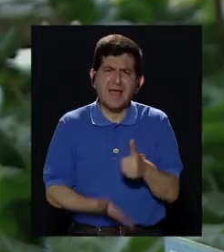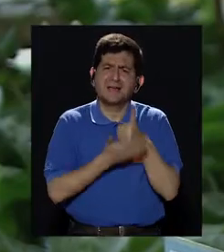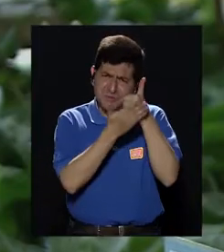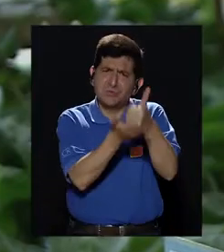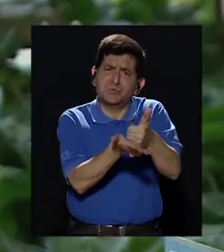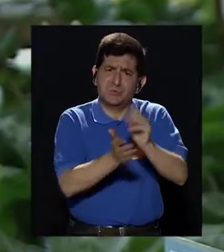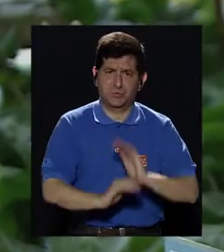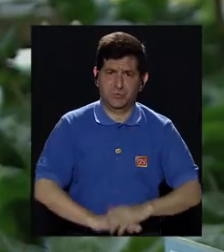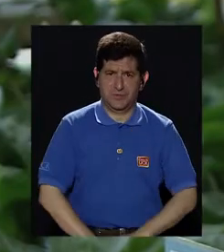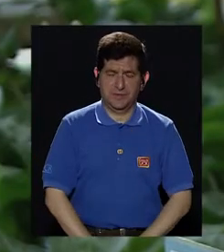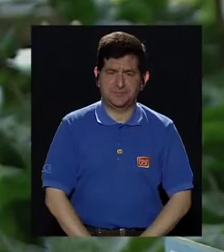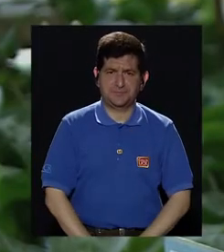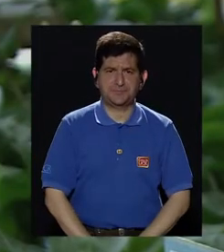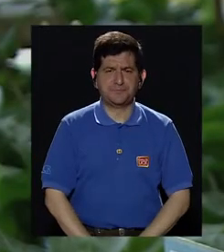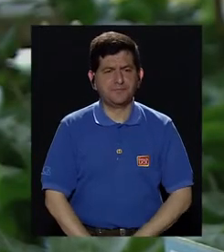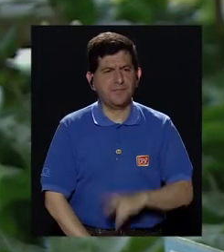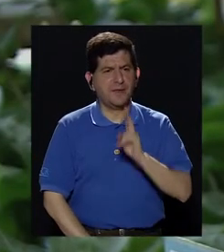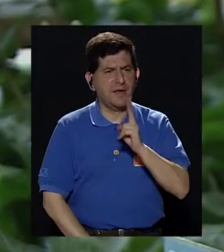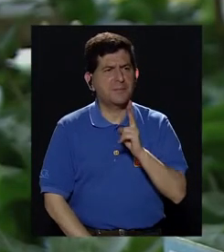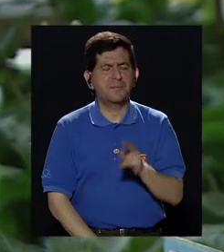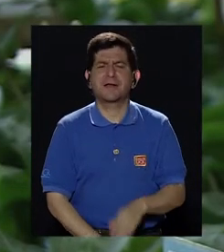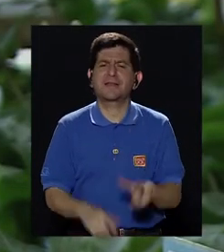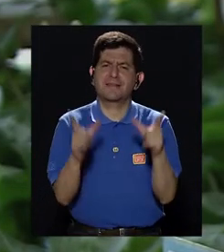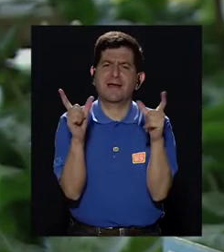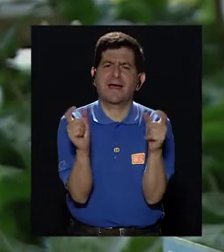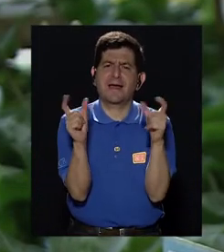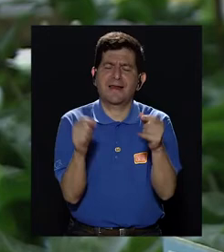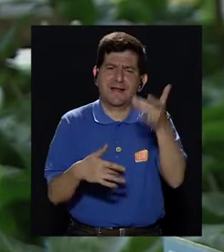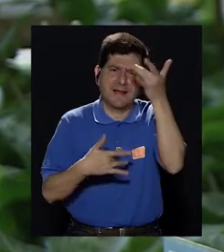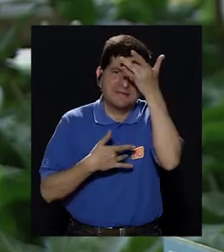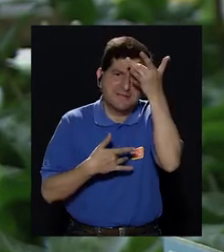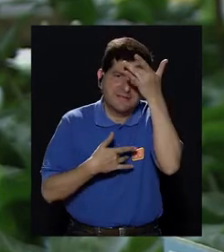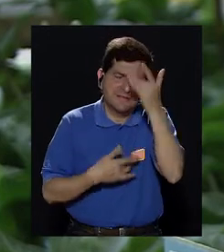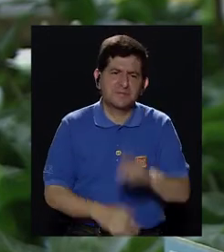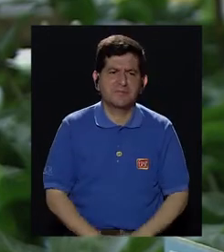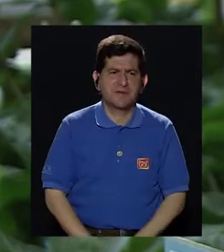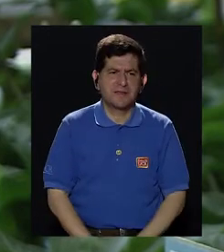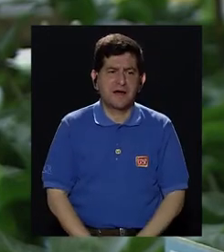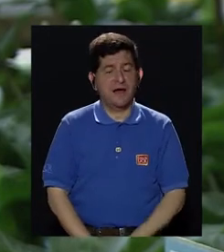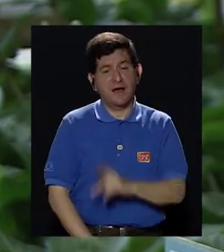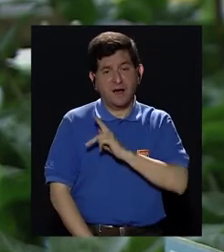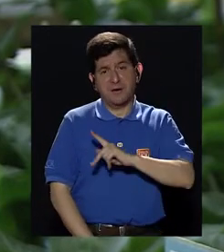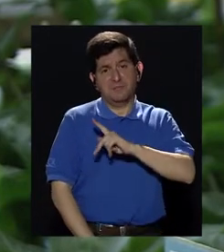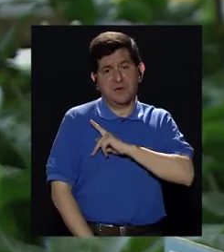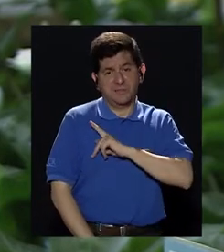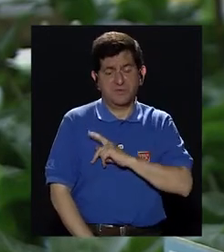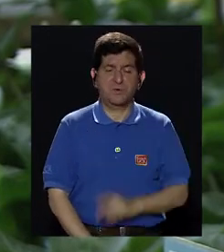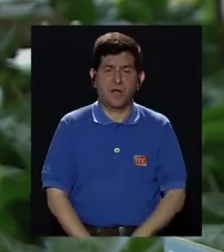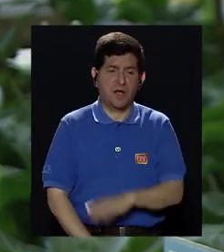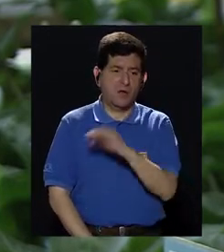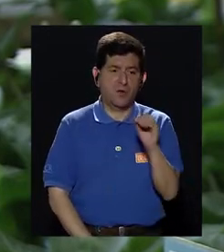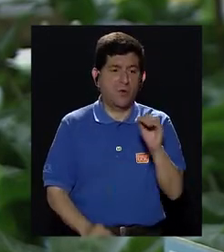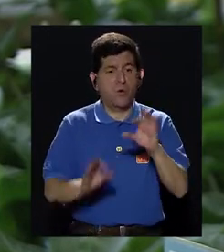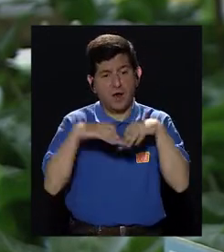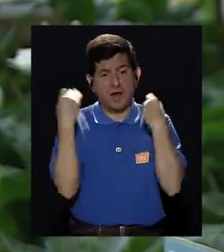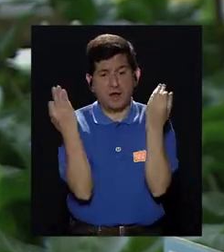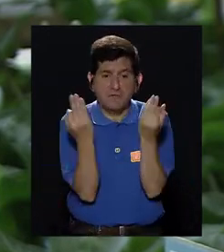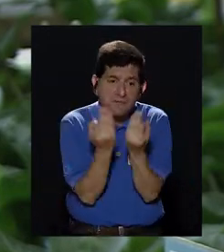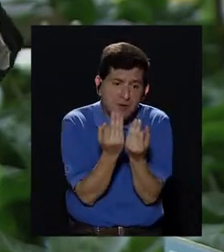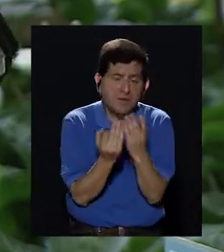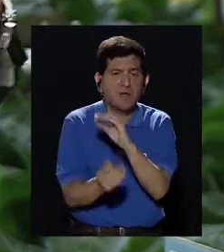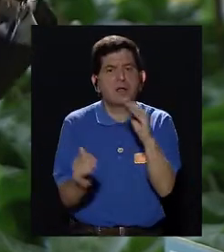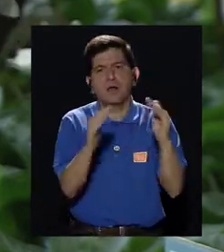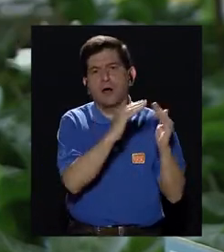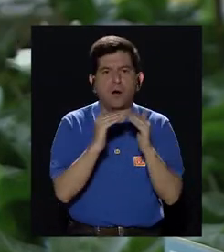Eso ayuda mucho porque definitivamente el cáncer es una enfermedad que puede uno decir, es personal si me da a mí, es familiar si está en mi familia,